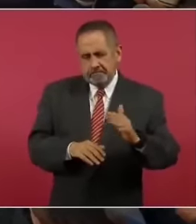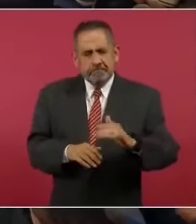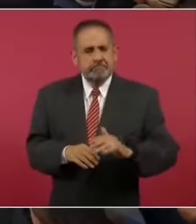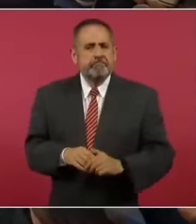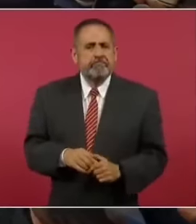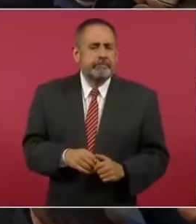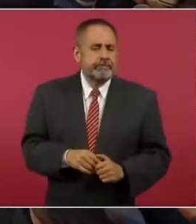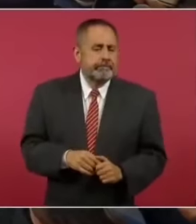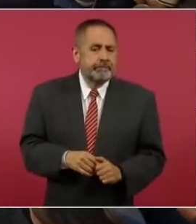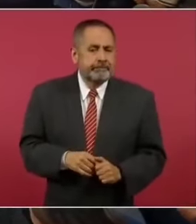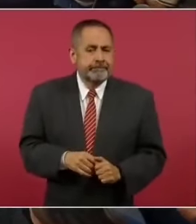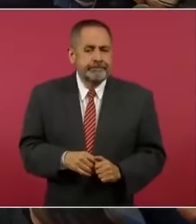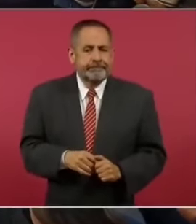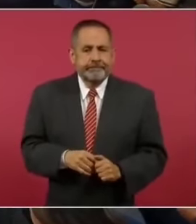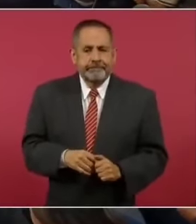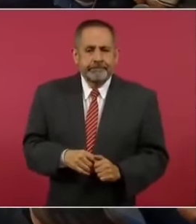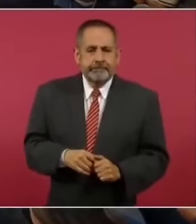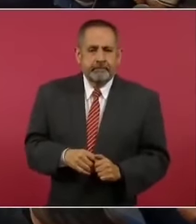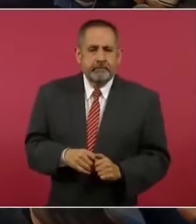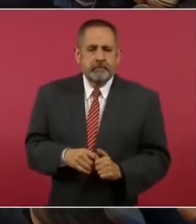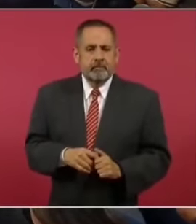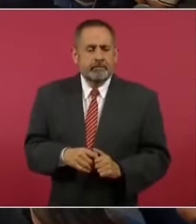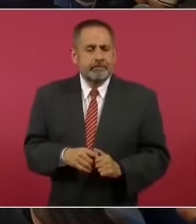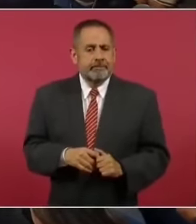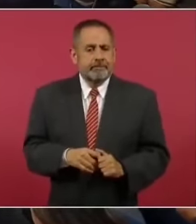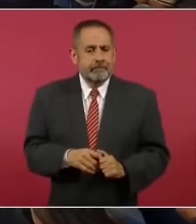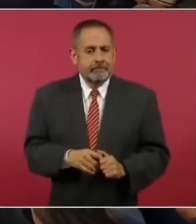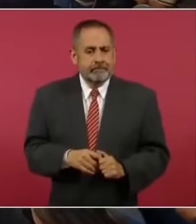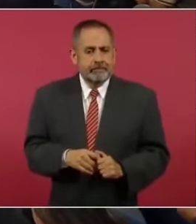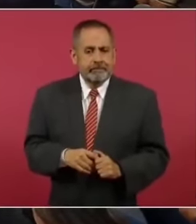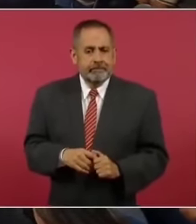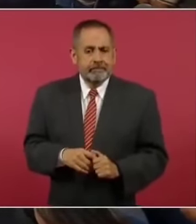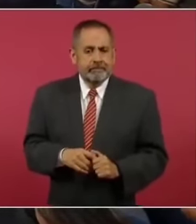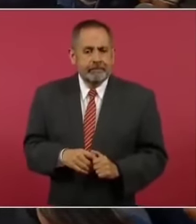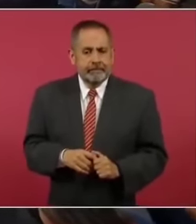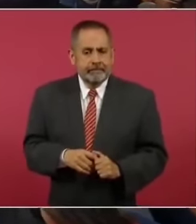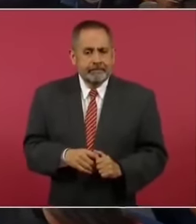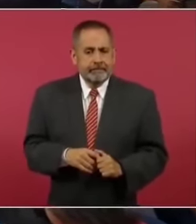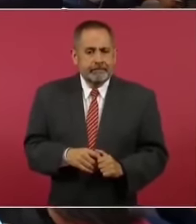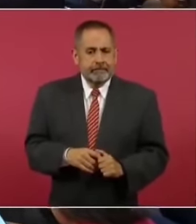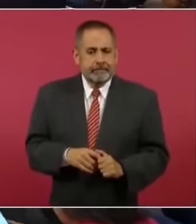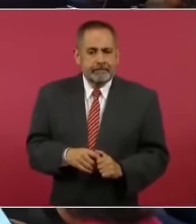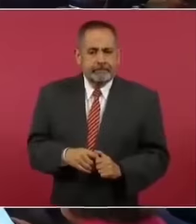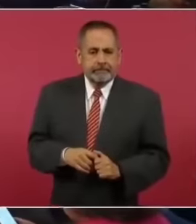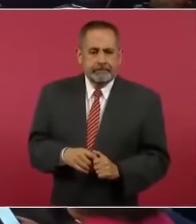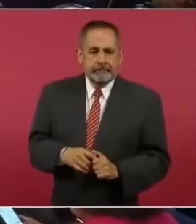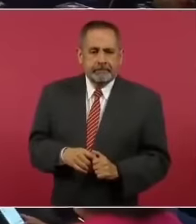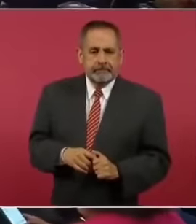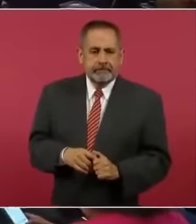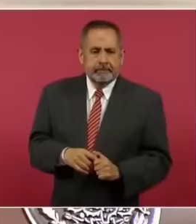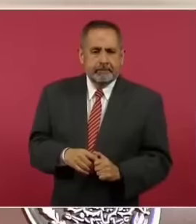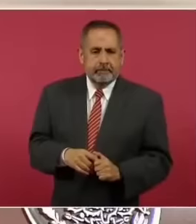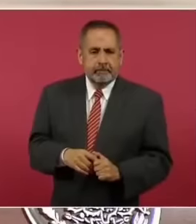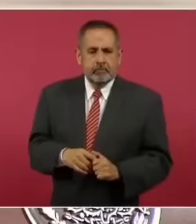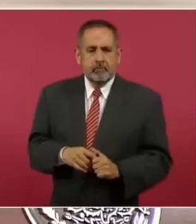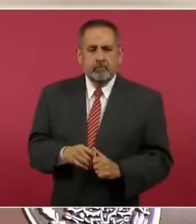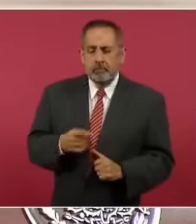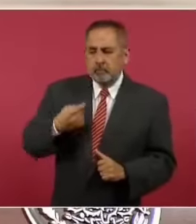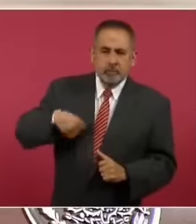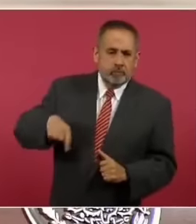no estamos nosotros previendo